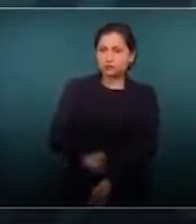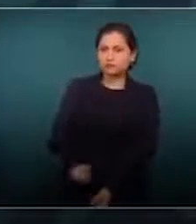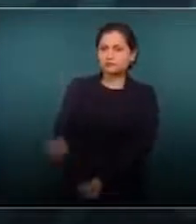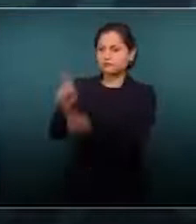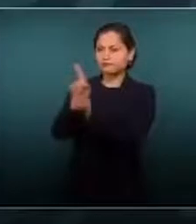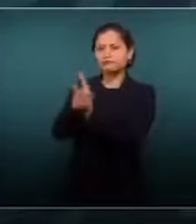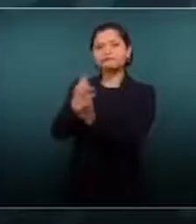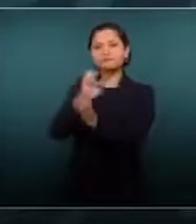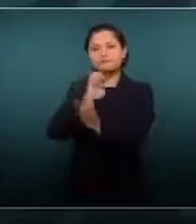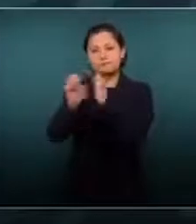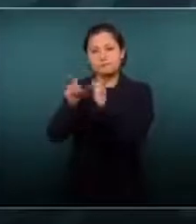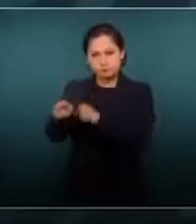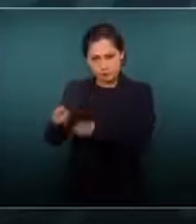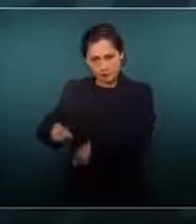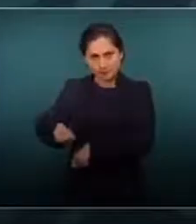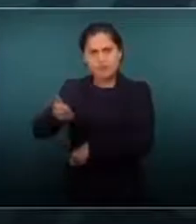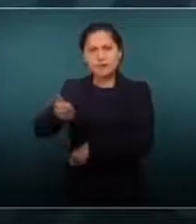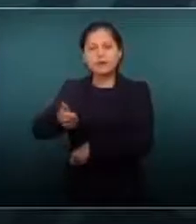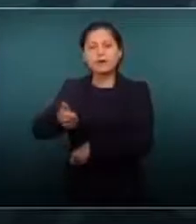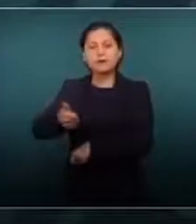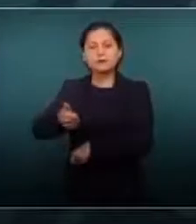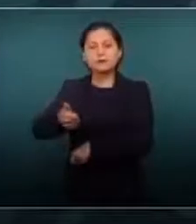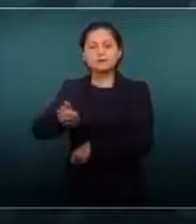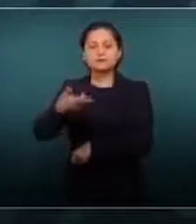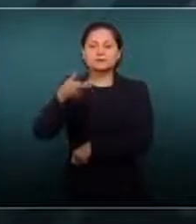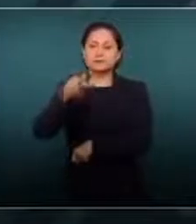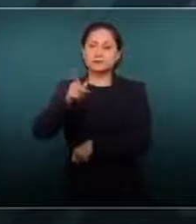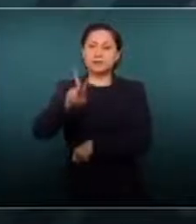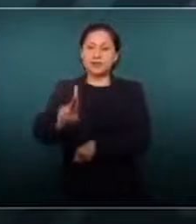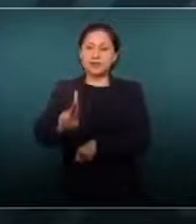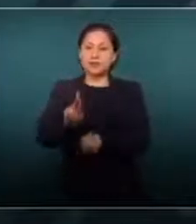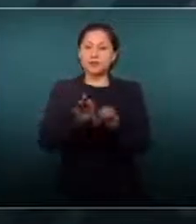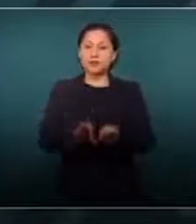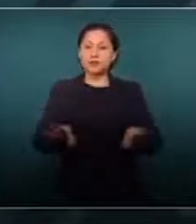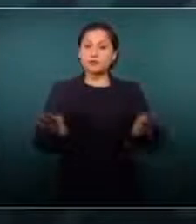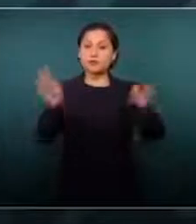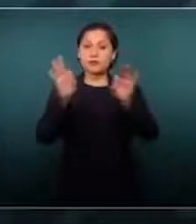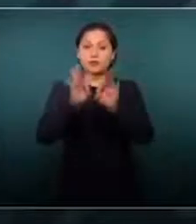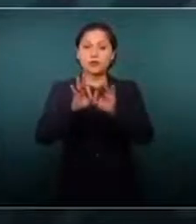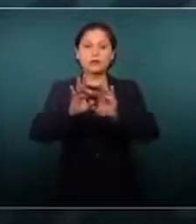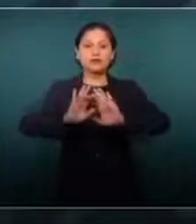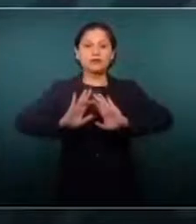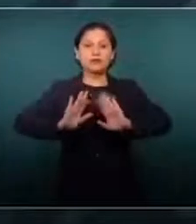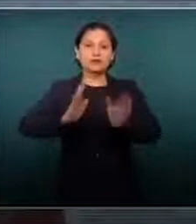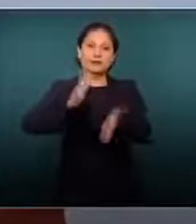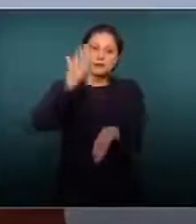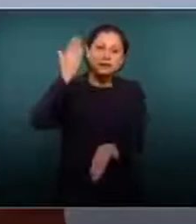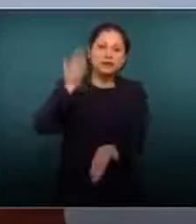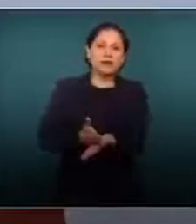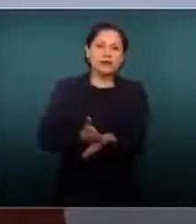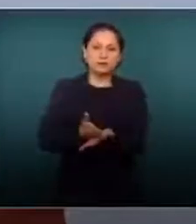que se entienda bien, que se escuche